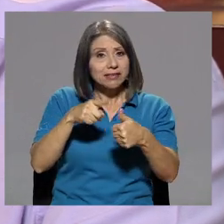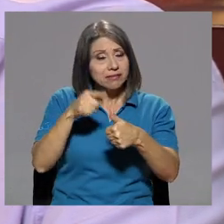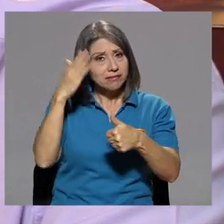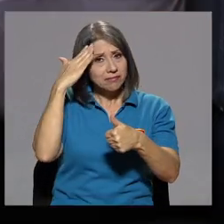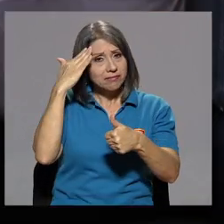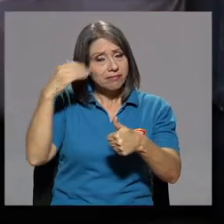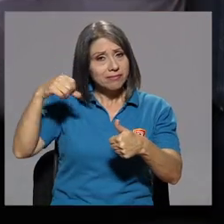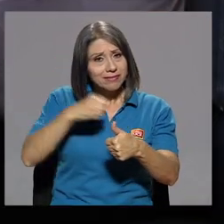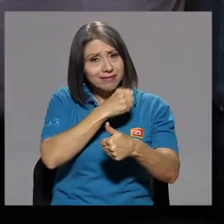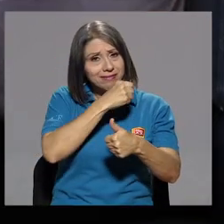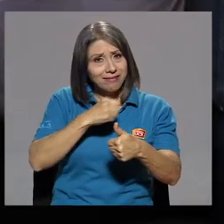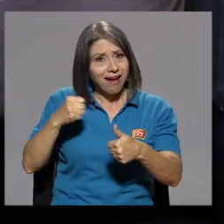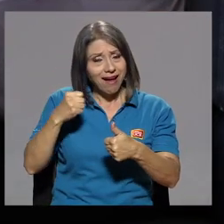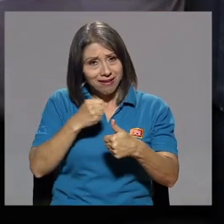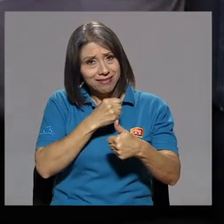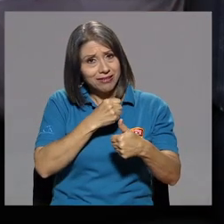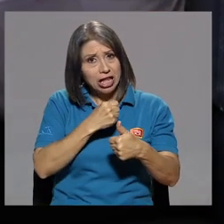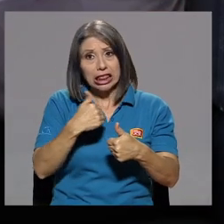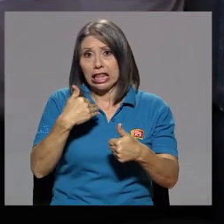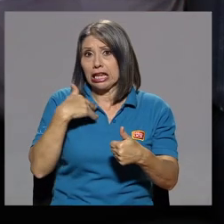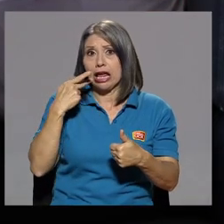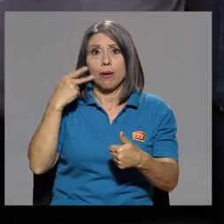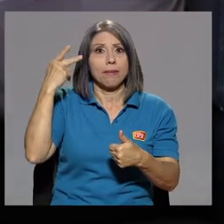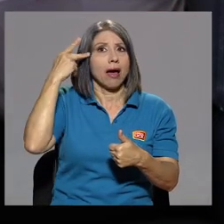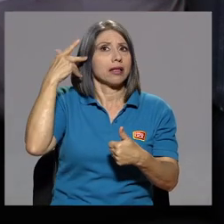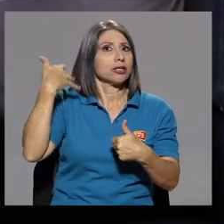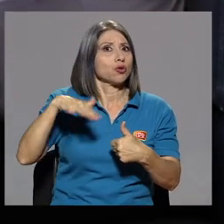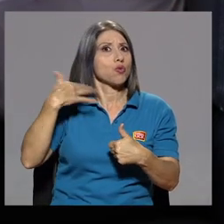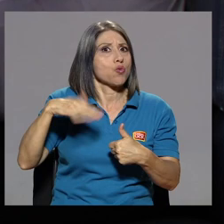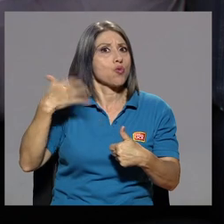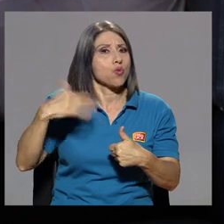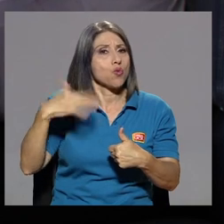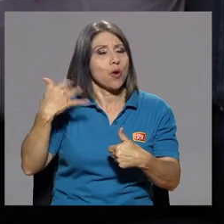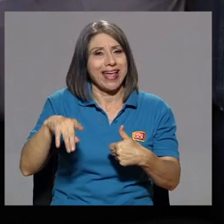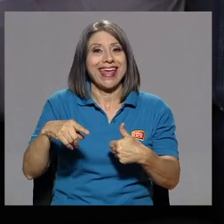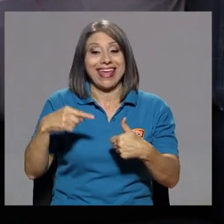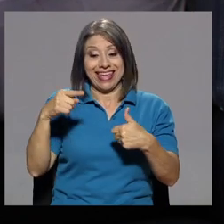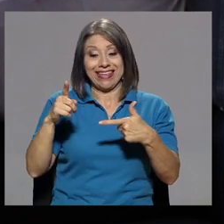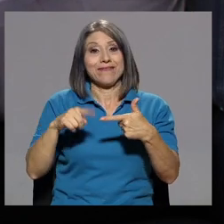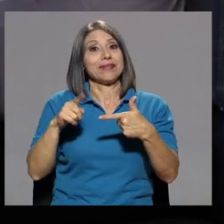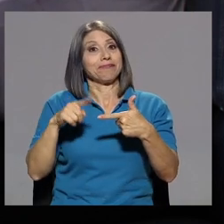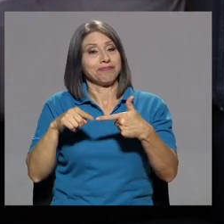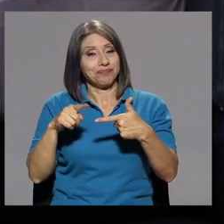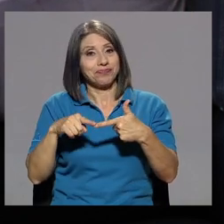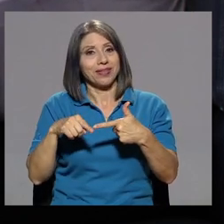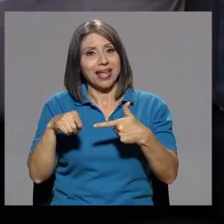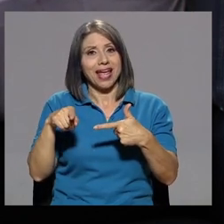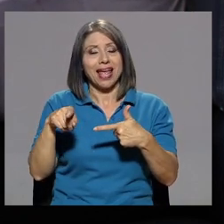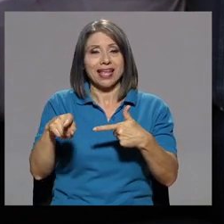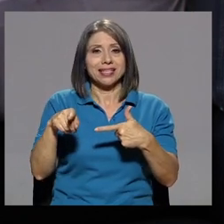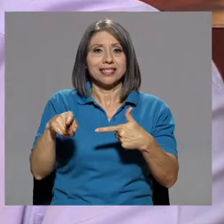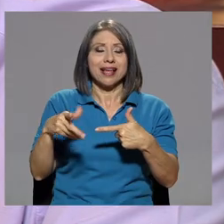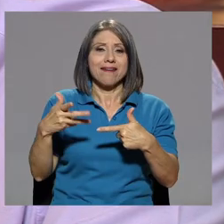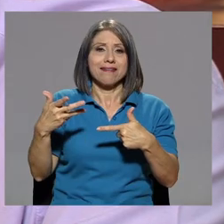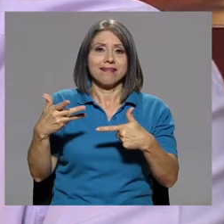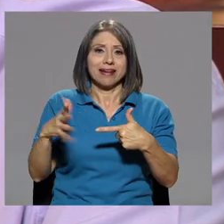cantar. Tenía unos padres que eran muy curtidos en eso. Y paralelamente a eso estaba